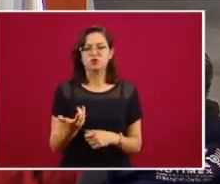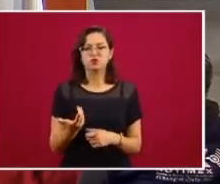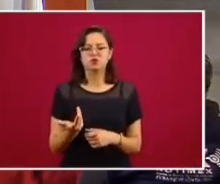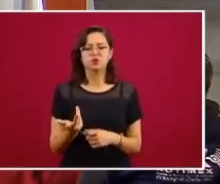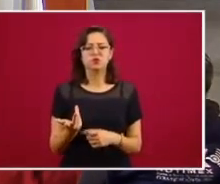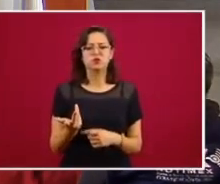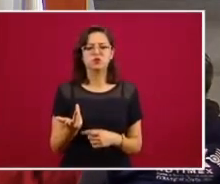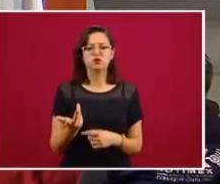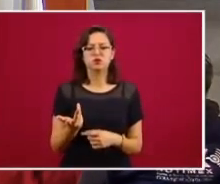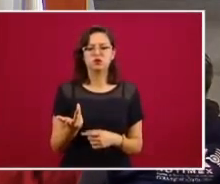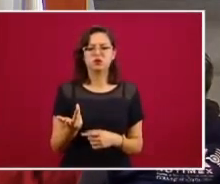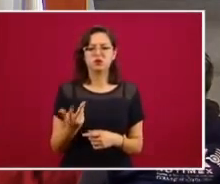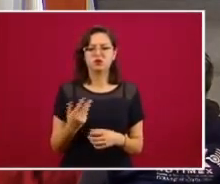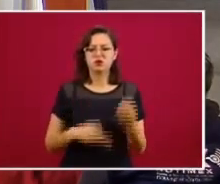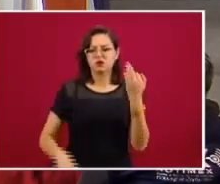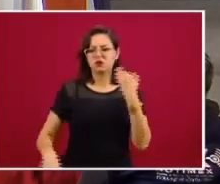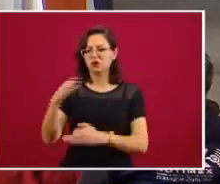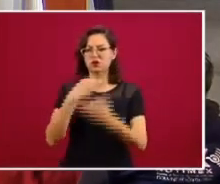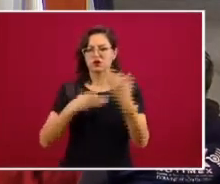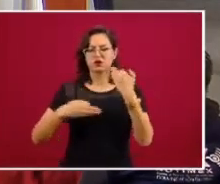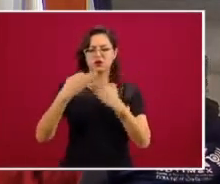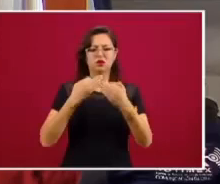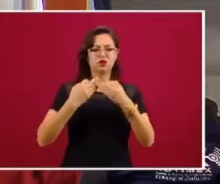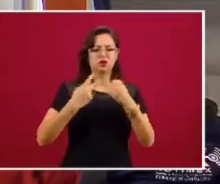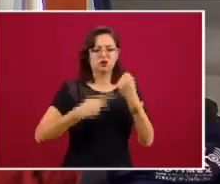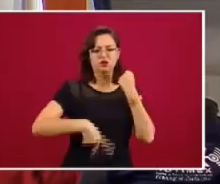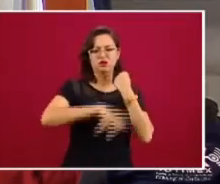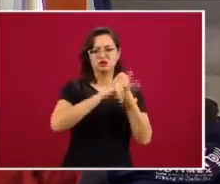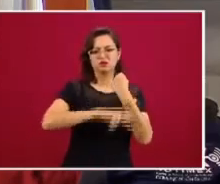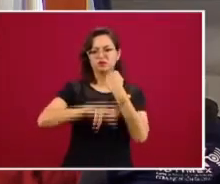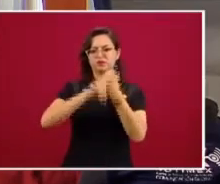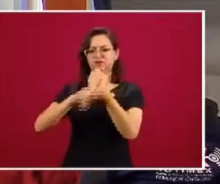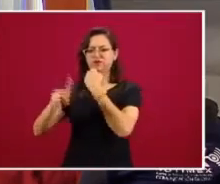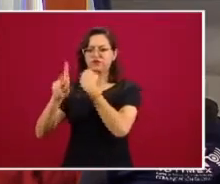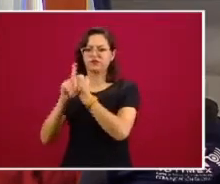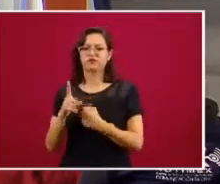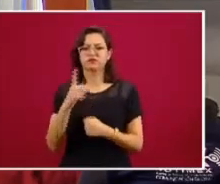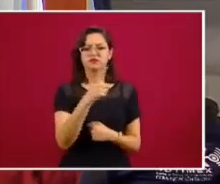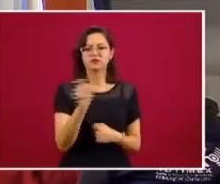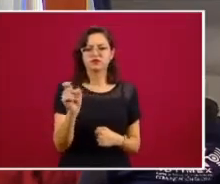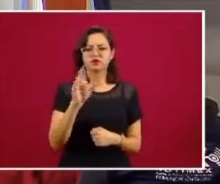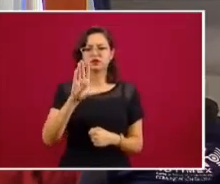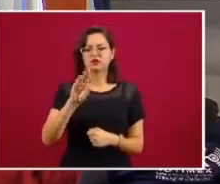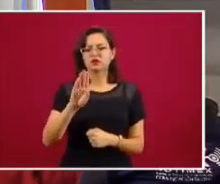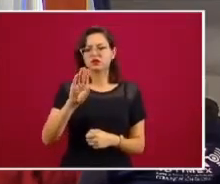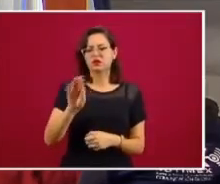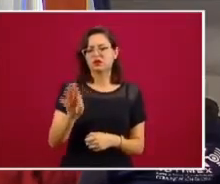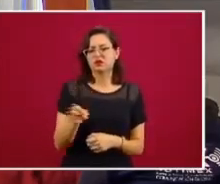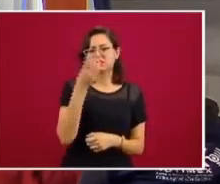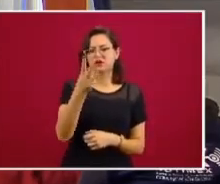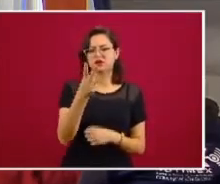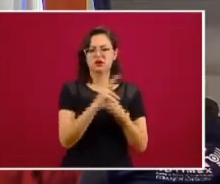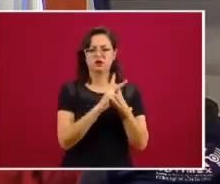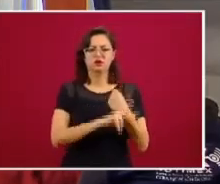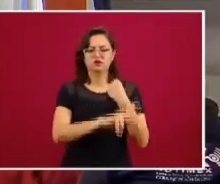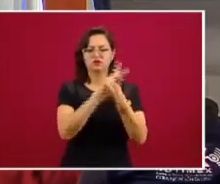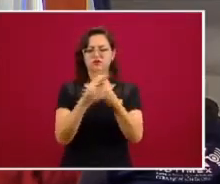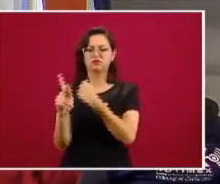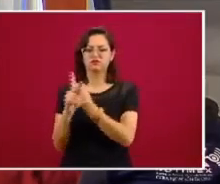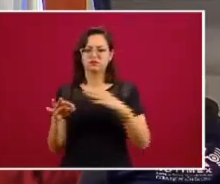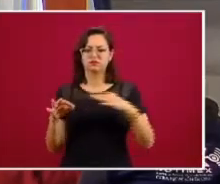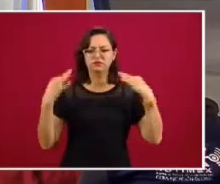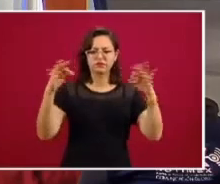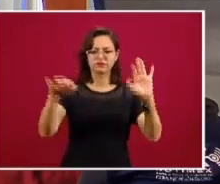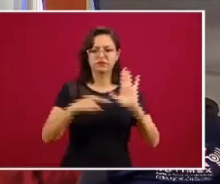a todos los países, a los 193 países, este documento. Una